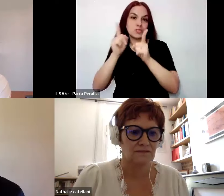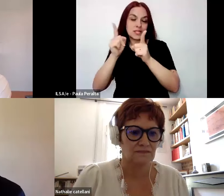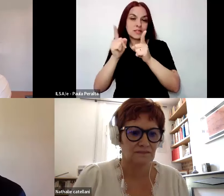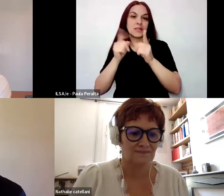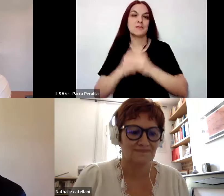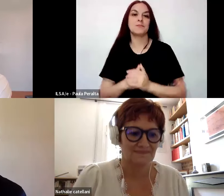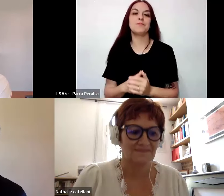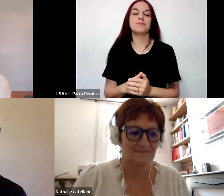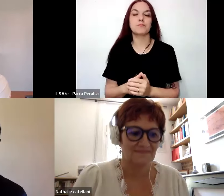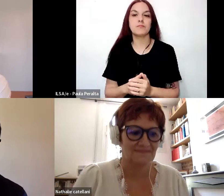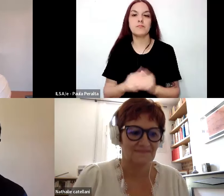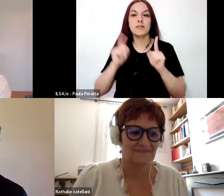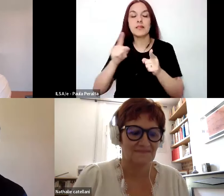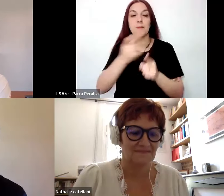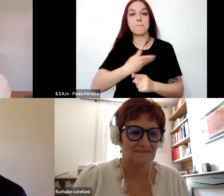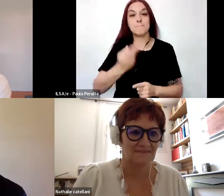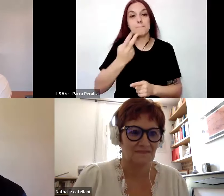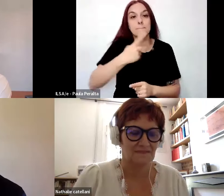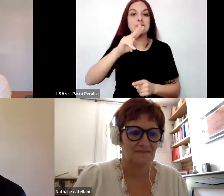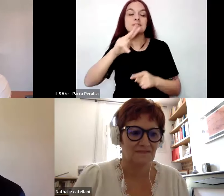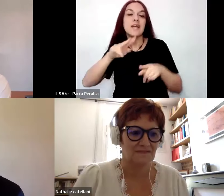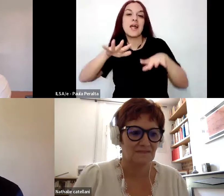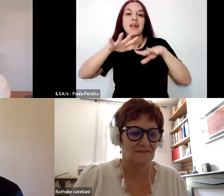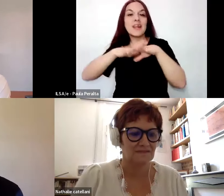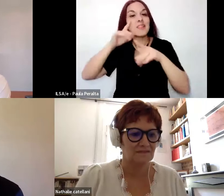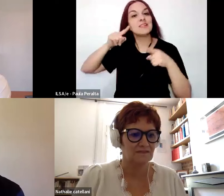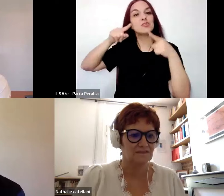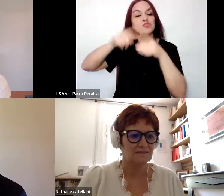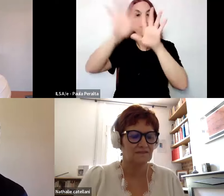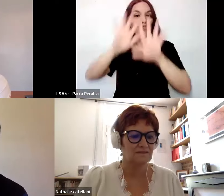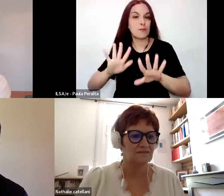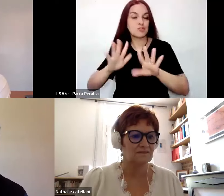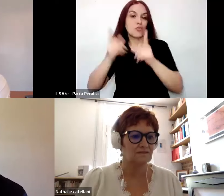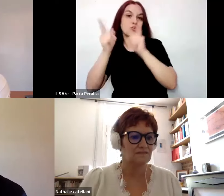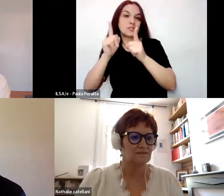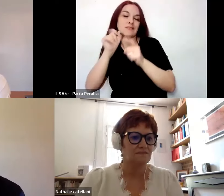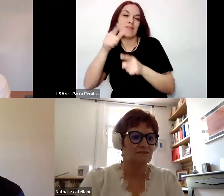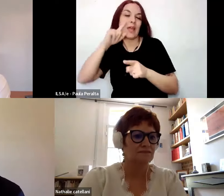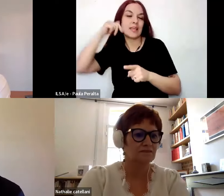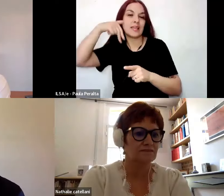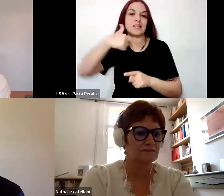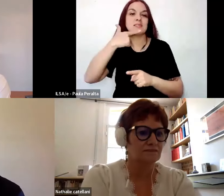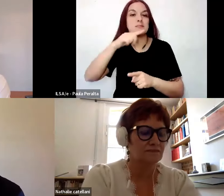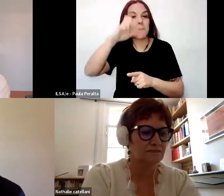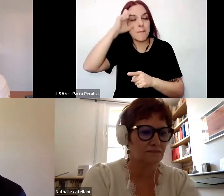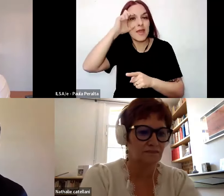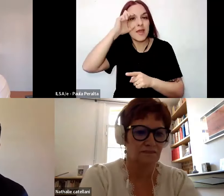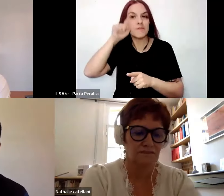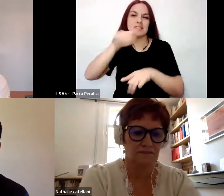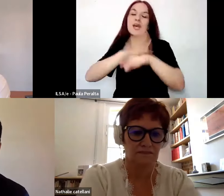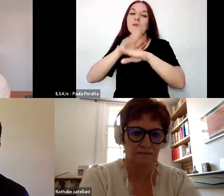Amiens, y es vicepresidenta de la red de institutos de formación docente de los INSPE, que está a cargo de la investigación.